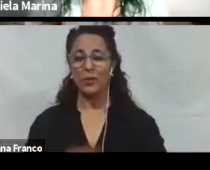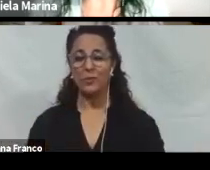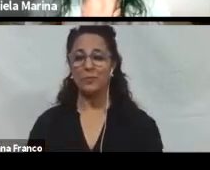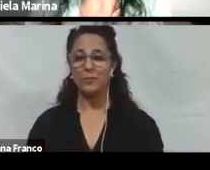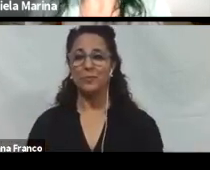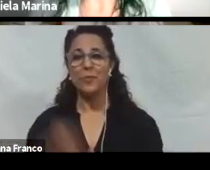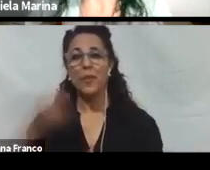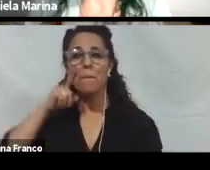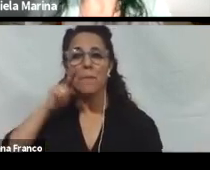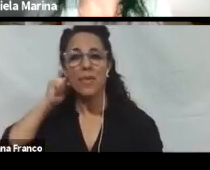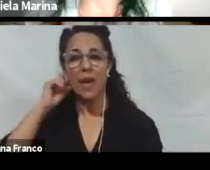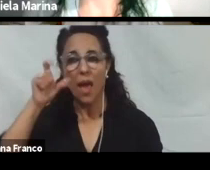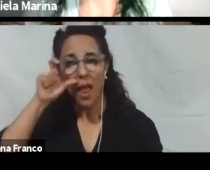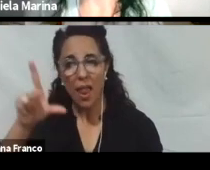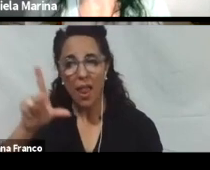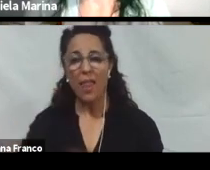que quieras decir.